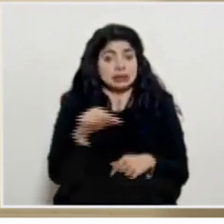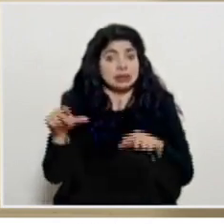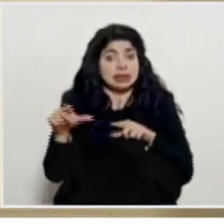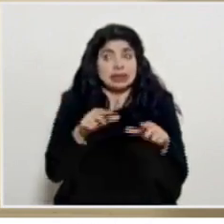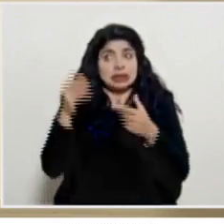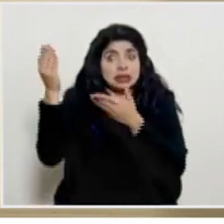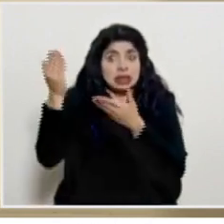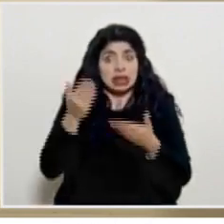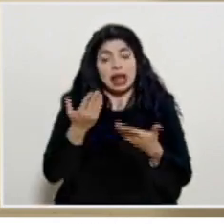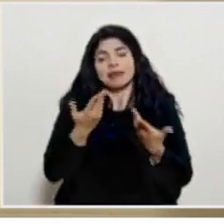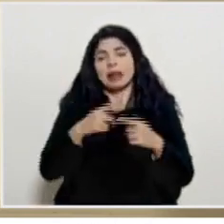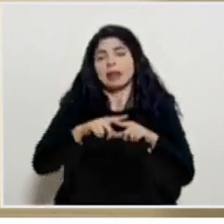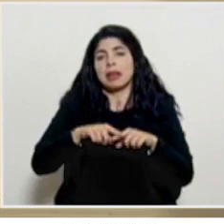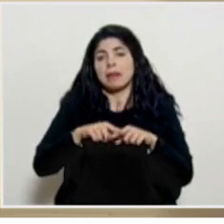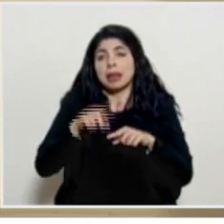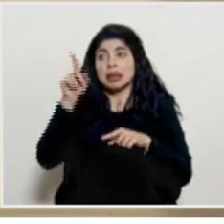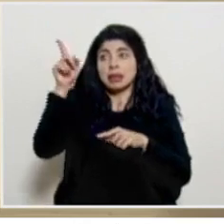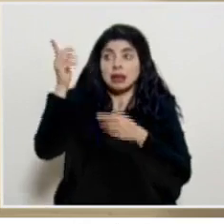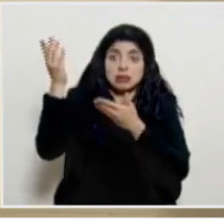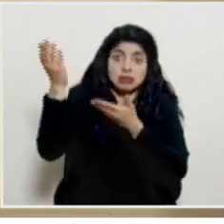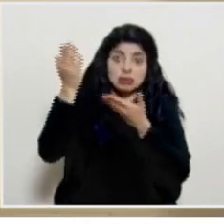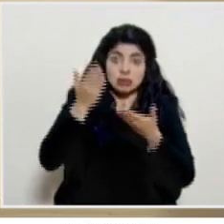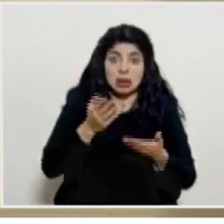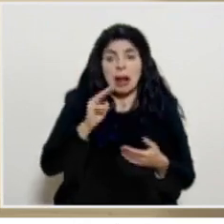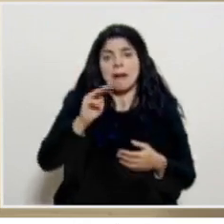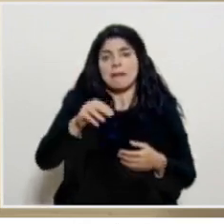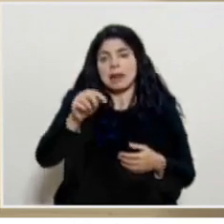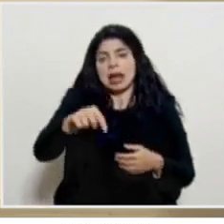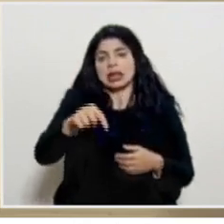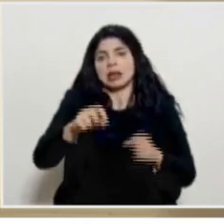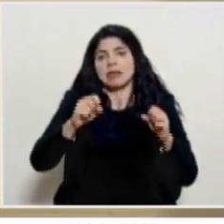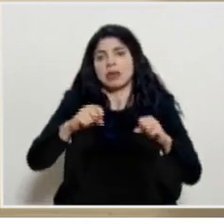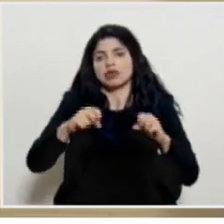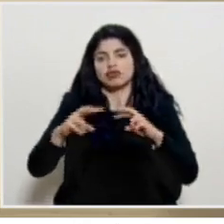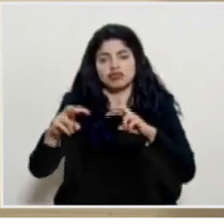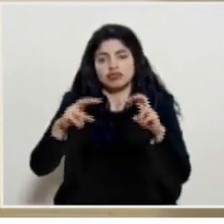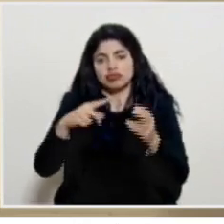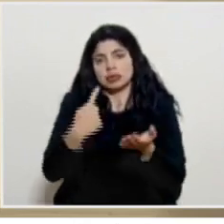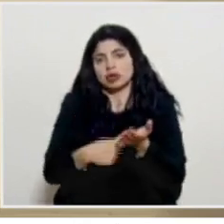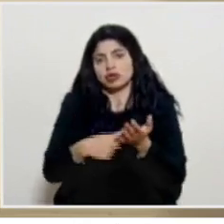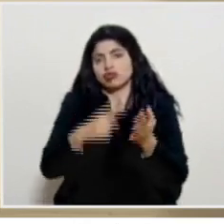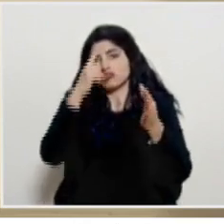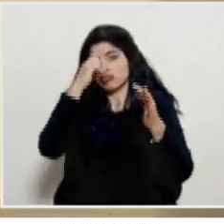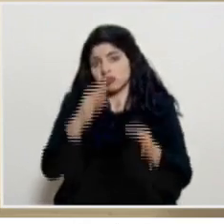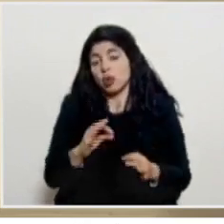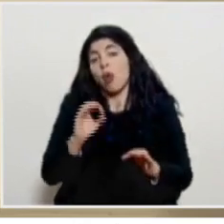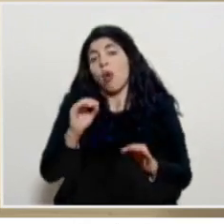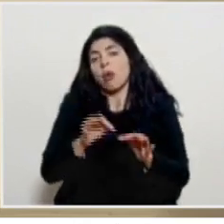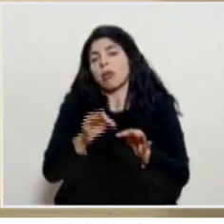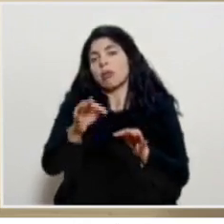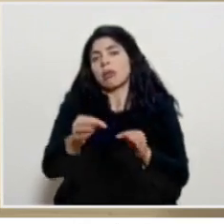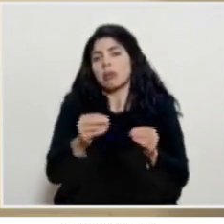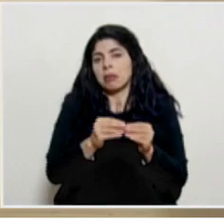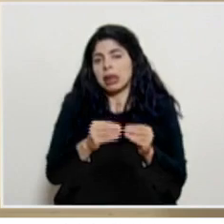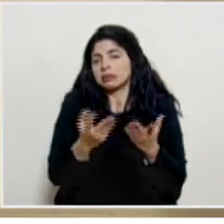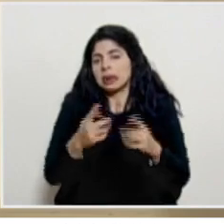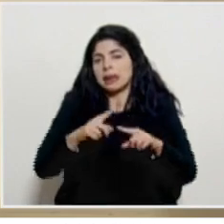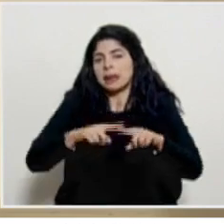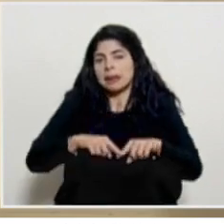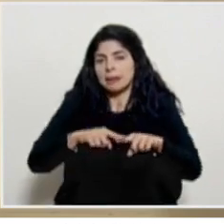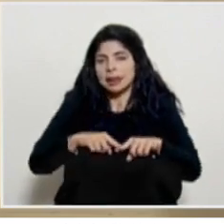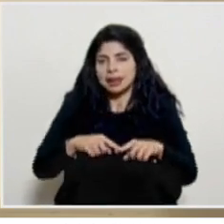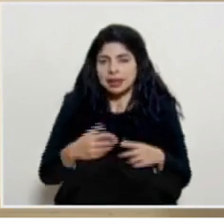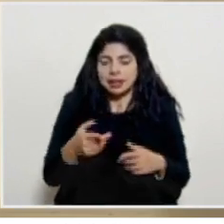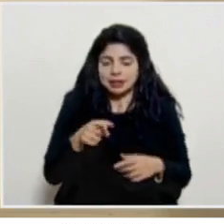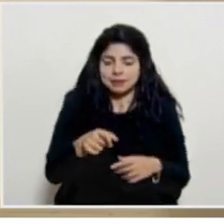entonces dependiendo de eso pues el martes podría ser que se finalice la discusión o podría ser que se dure un poco más dependiendo